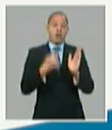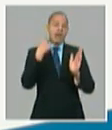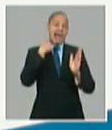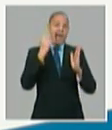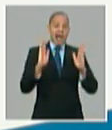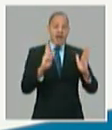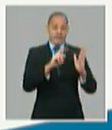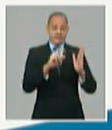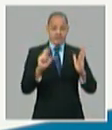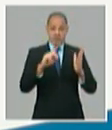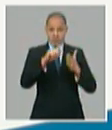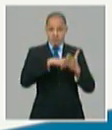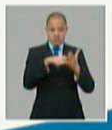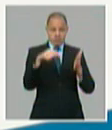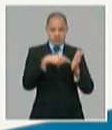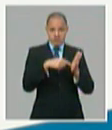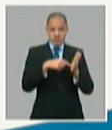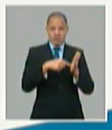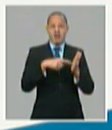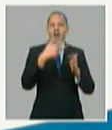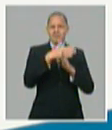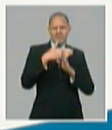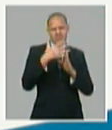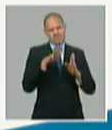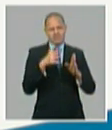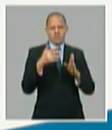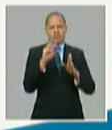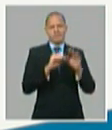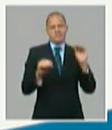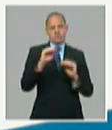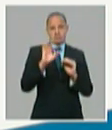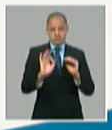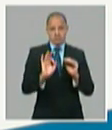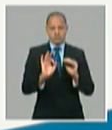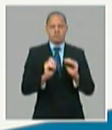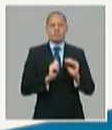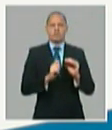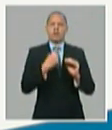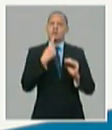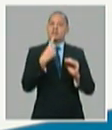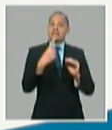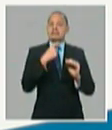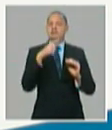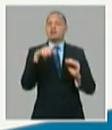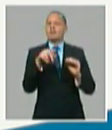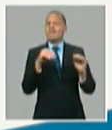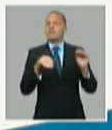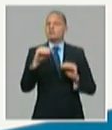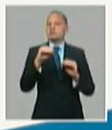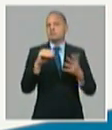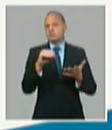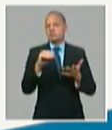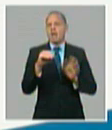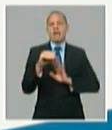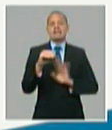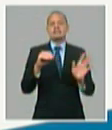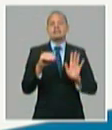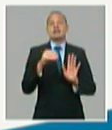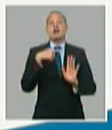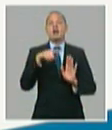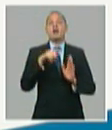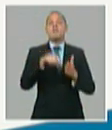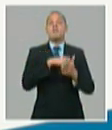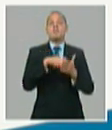tuvimos que hacer aún en medio de esas restricciones se proyecta y vamos a terminar en el entorno de unas 47.400 viviendas